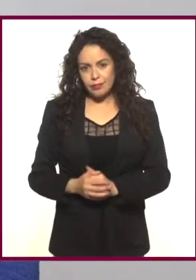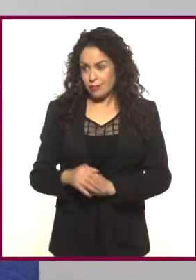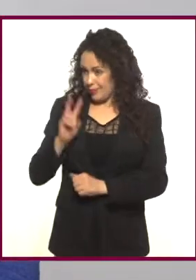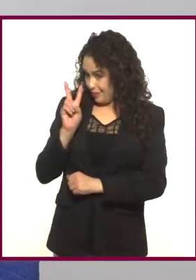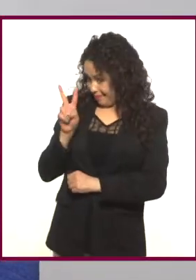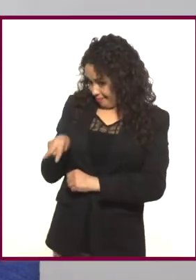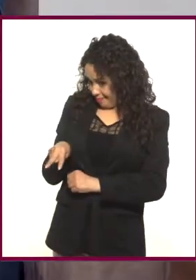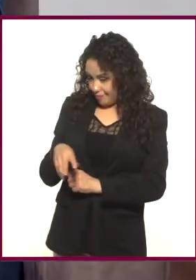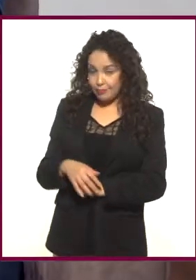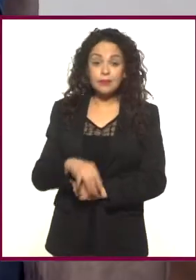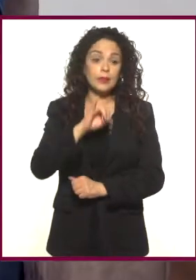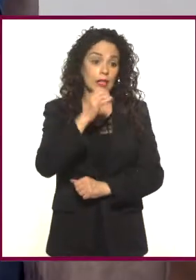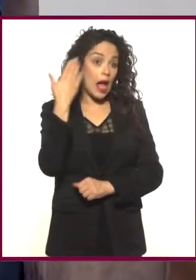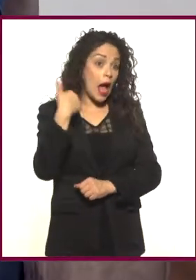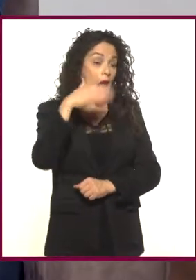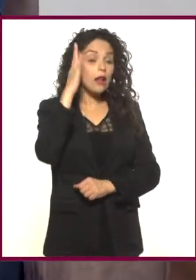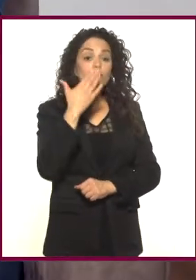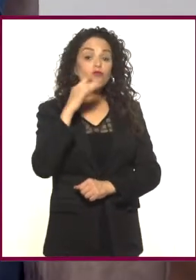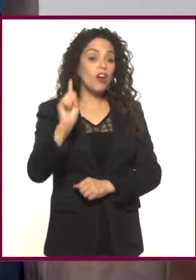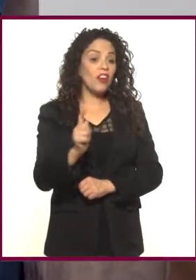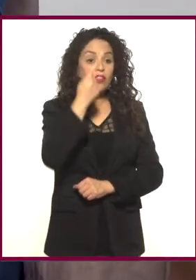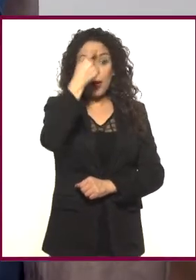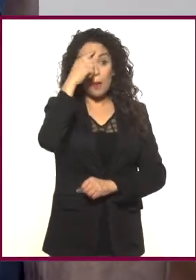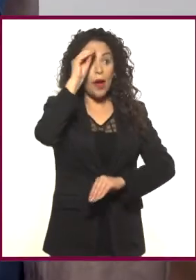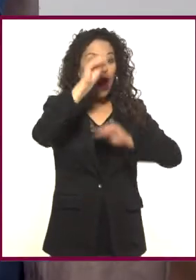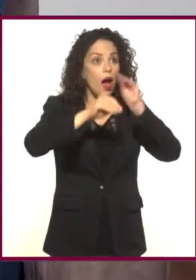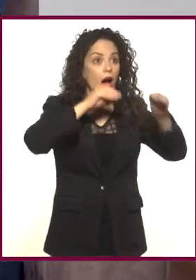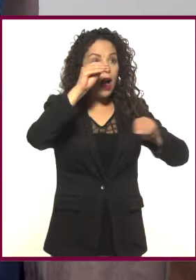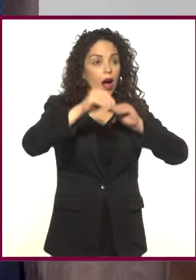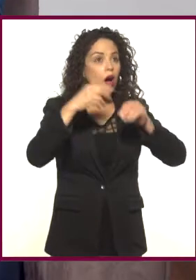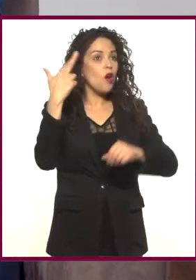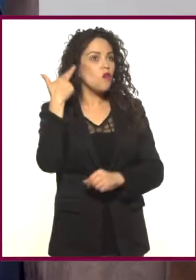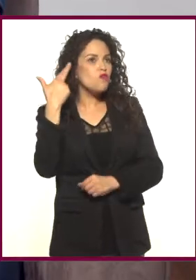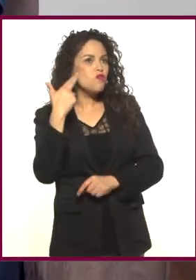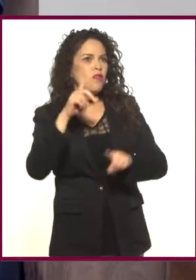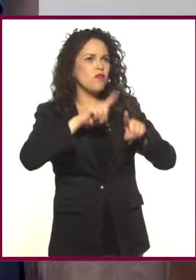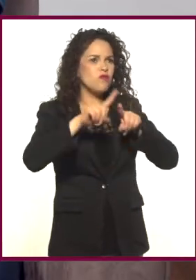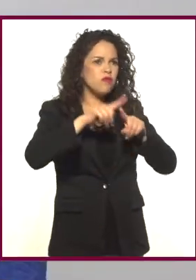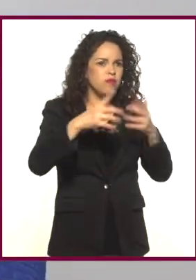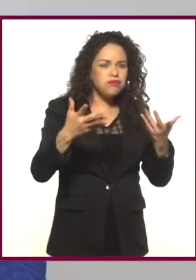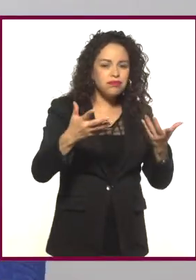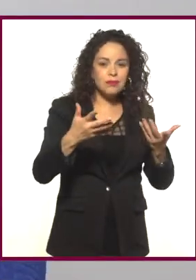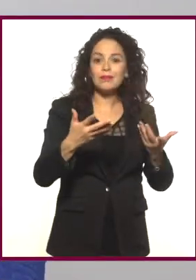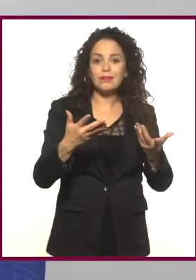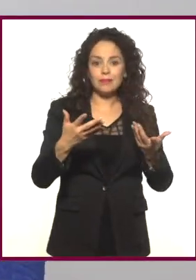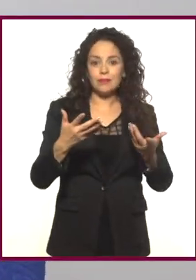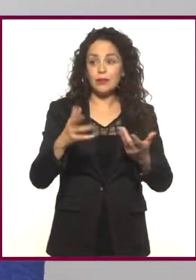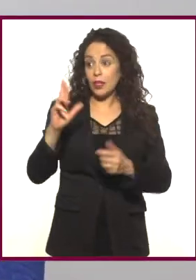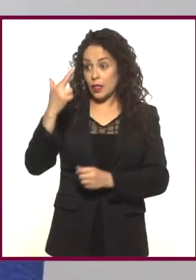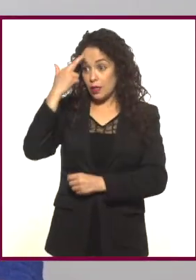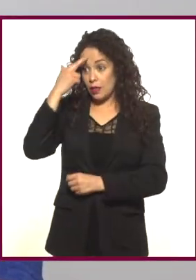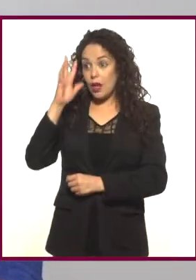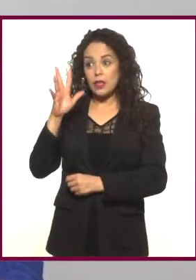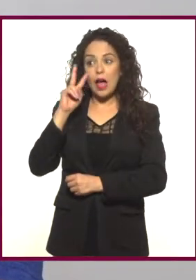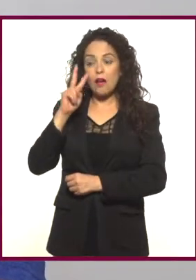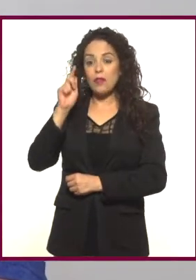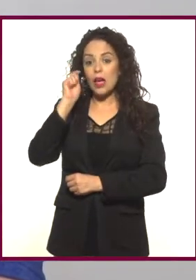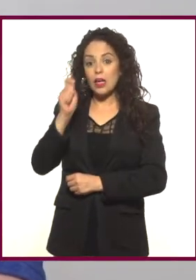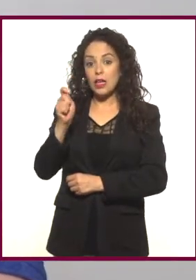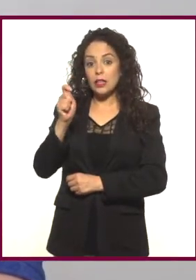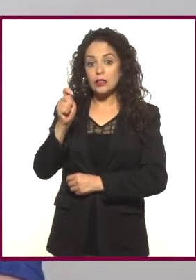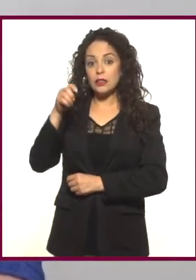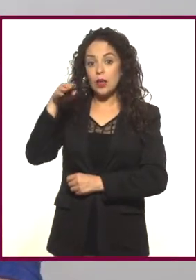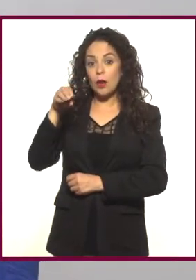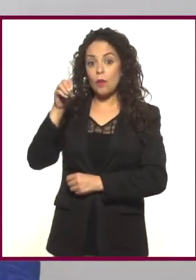¿Neta? Mira, antes no tenían tecnología para hacer efectos especiales. Acuérdate que vimos cómo hicieron el truco para que Moisés